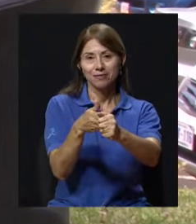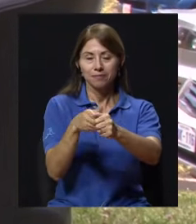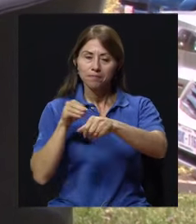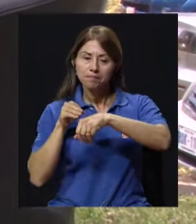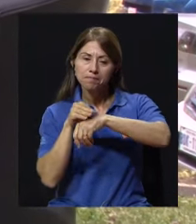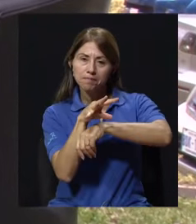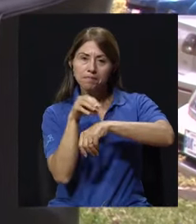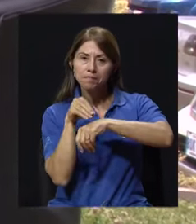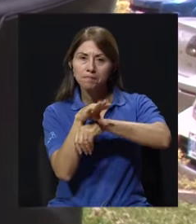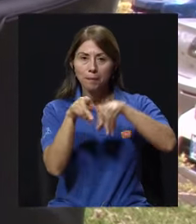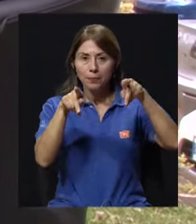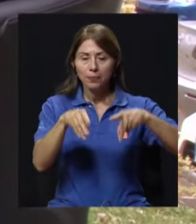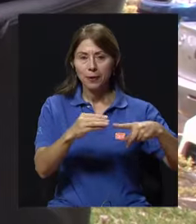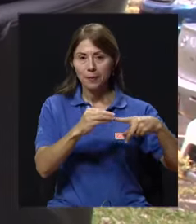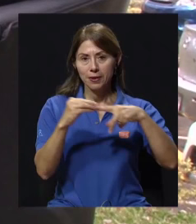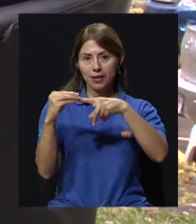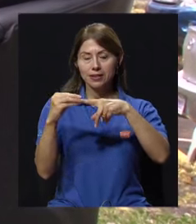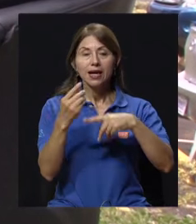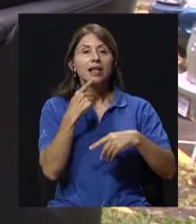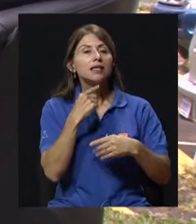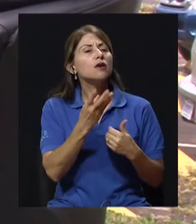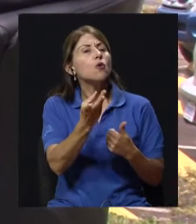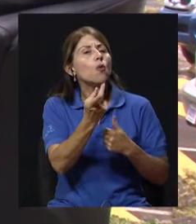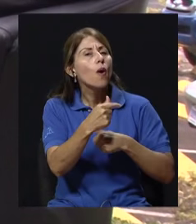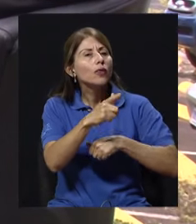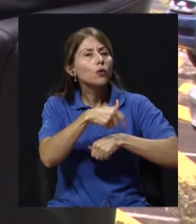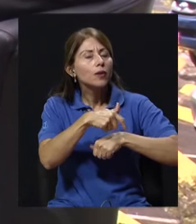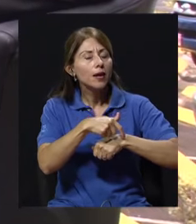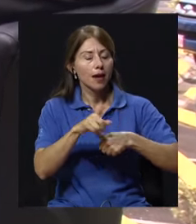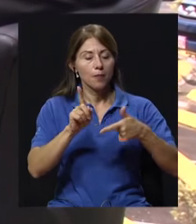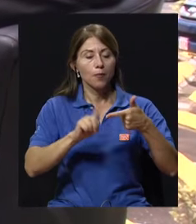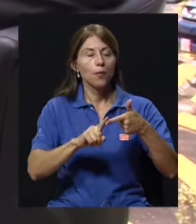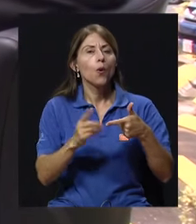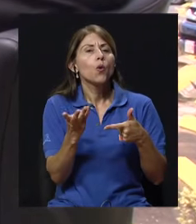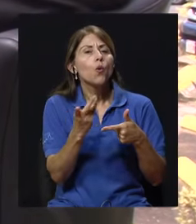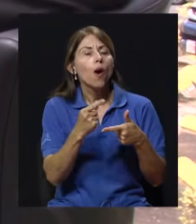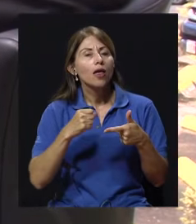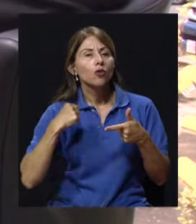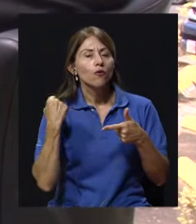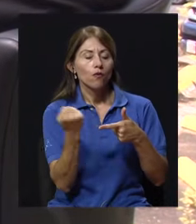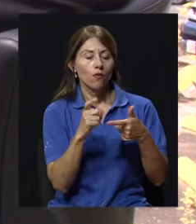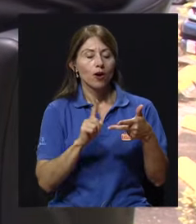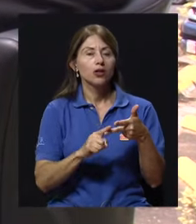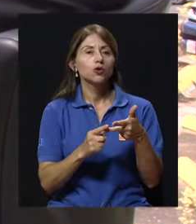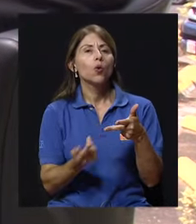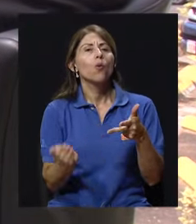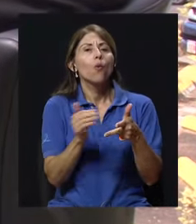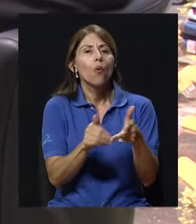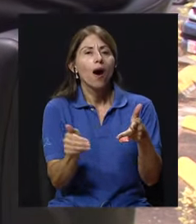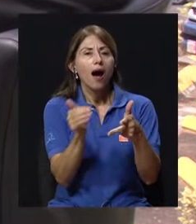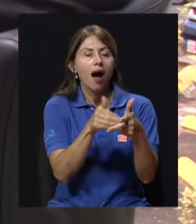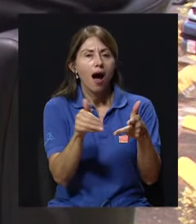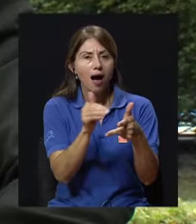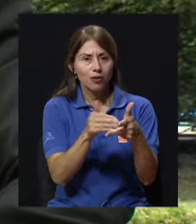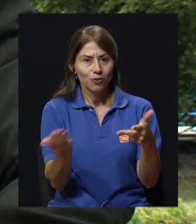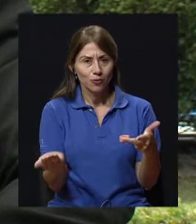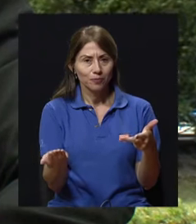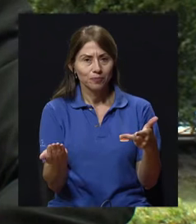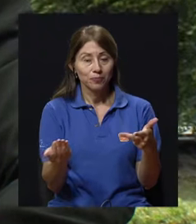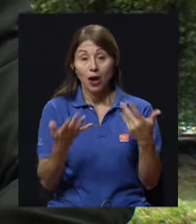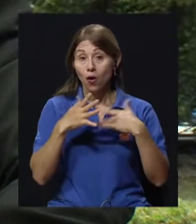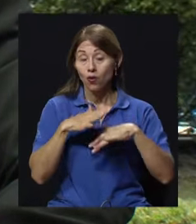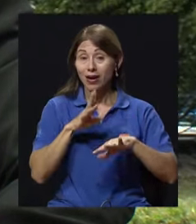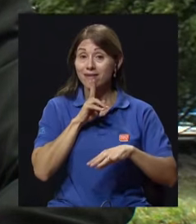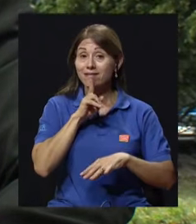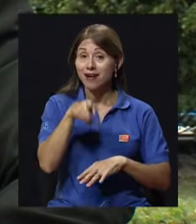el área que le pueda decir cuánto tiene que hacer, a qué intensidad lo tiene que hacer y la frecuencia en que lo tiene que hacer. Aunque en realidad